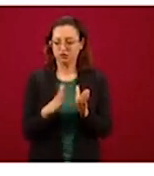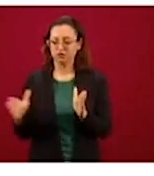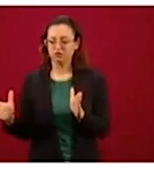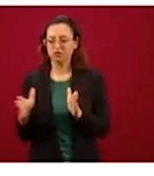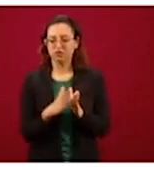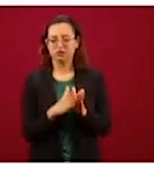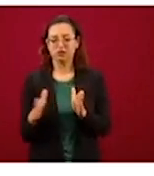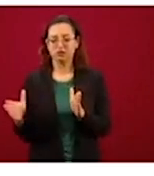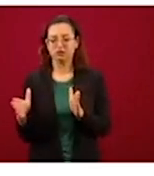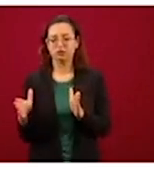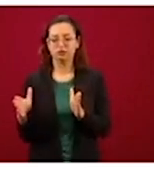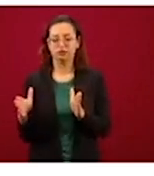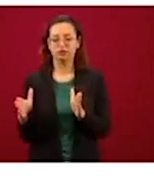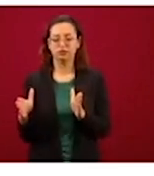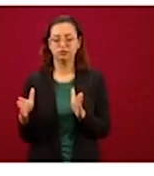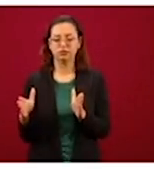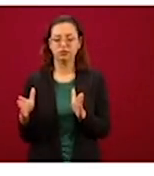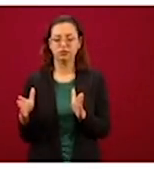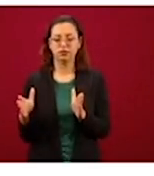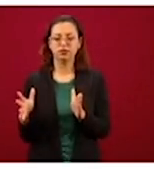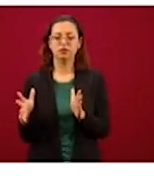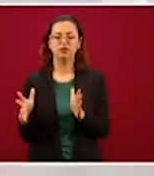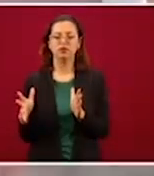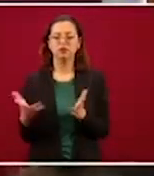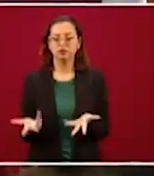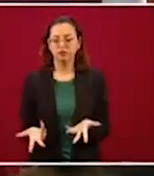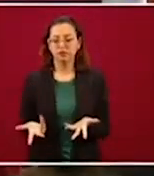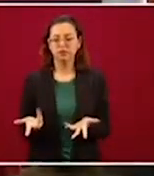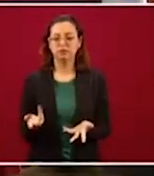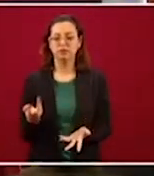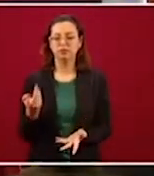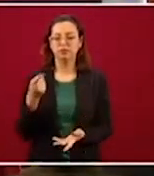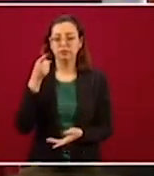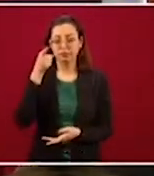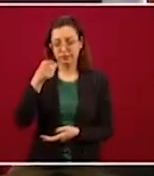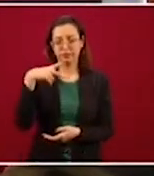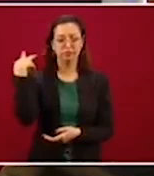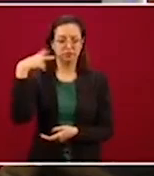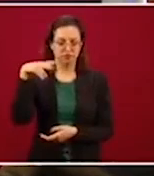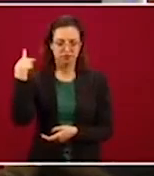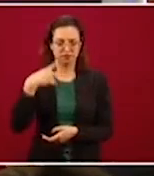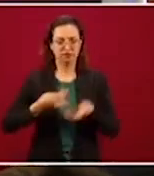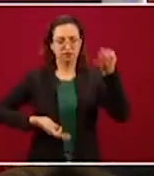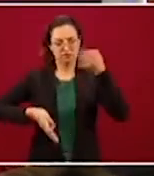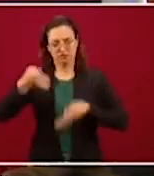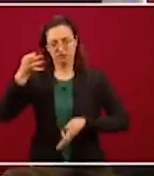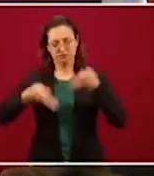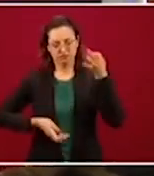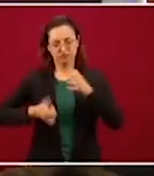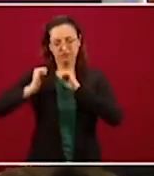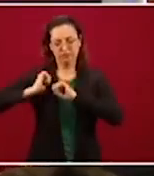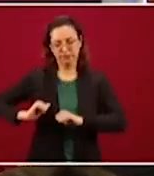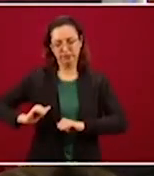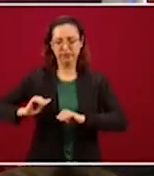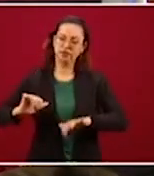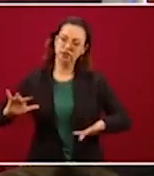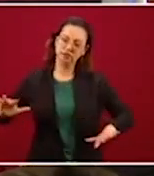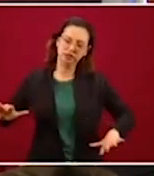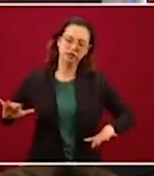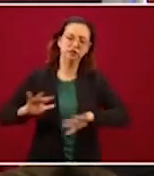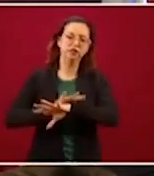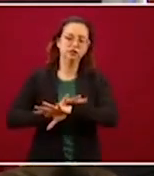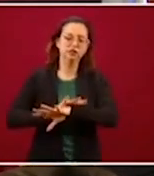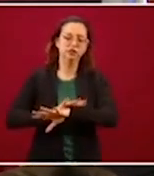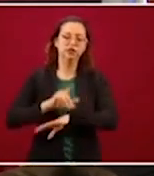el cambio de fiscal en el estado de Veracruz. El cambio en la